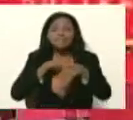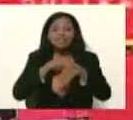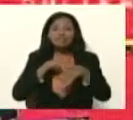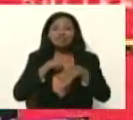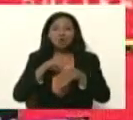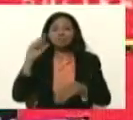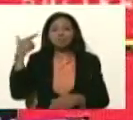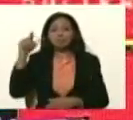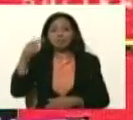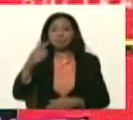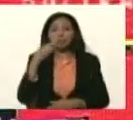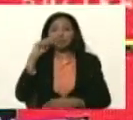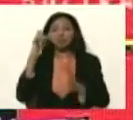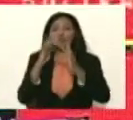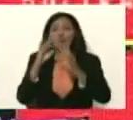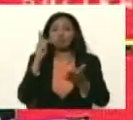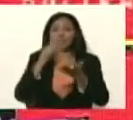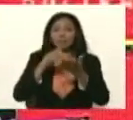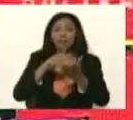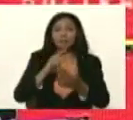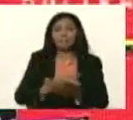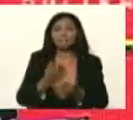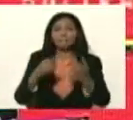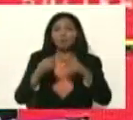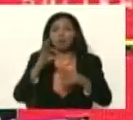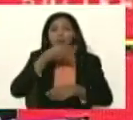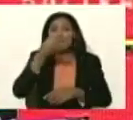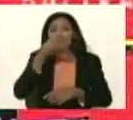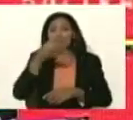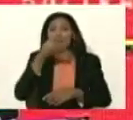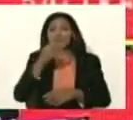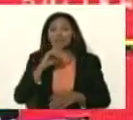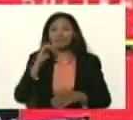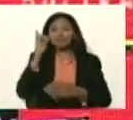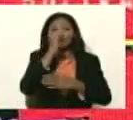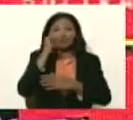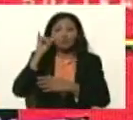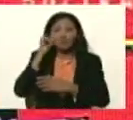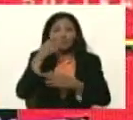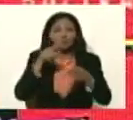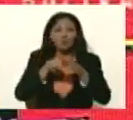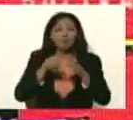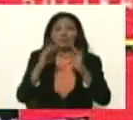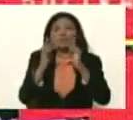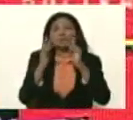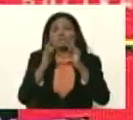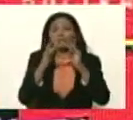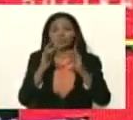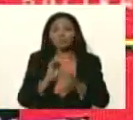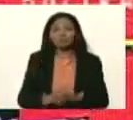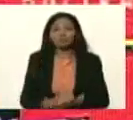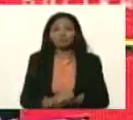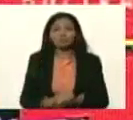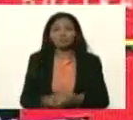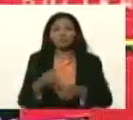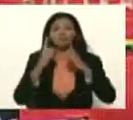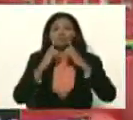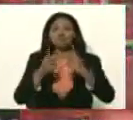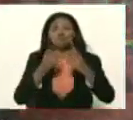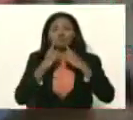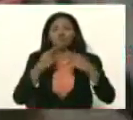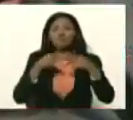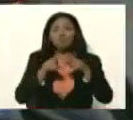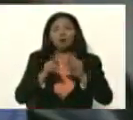está aquí presente Hipólito pero en la tarde Hipólito grabó este pase en la autopista regional